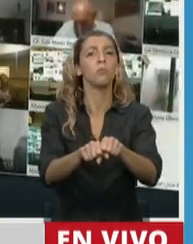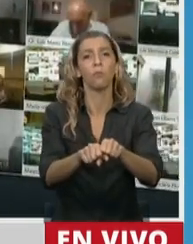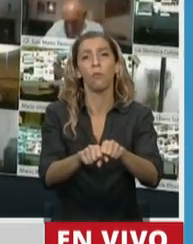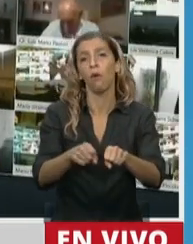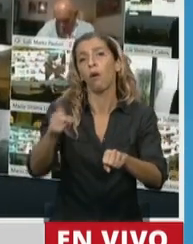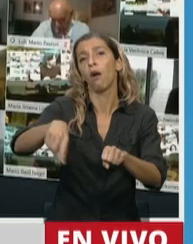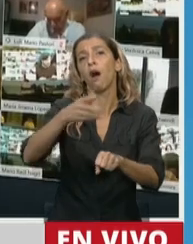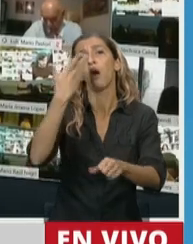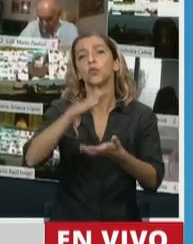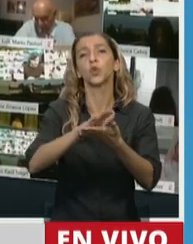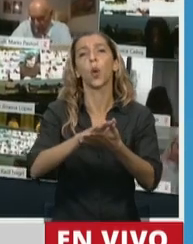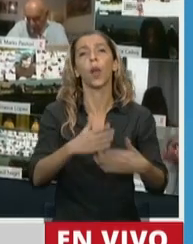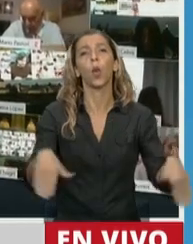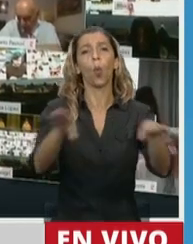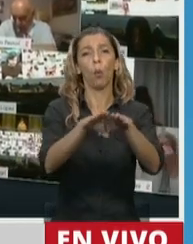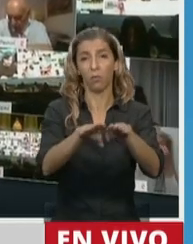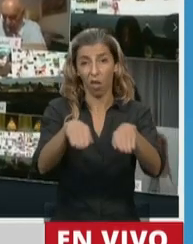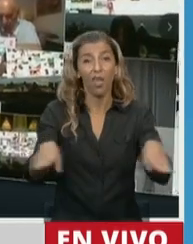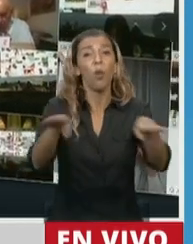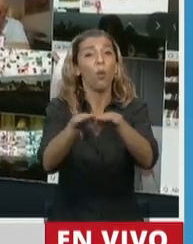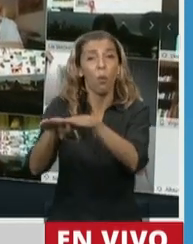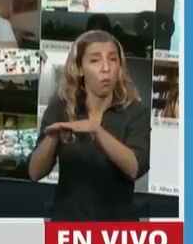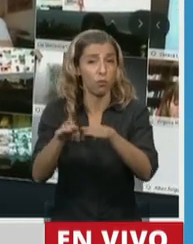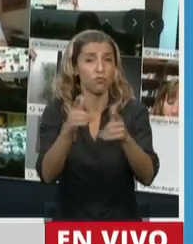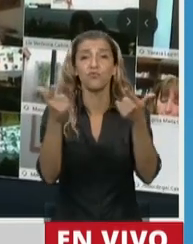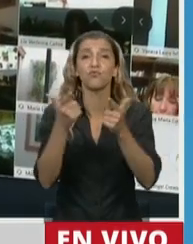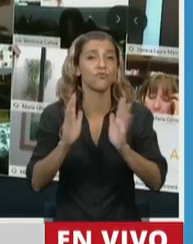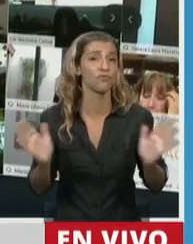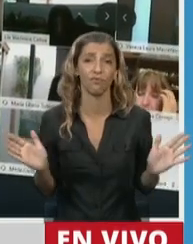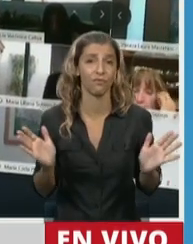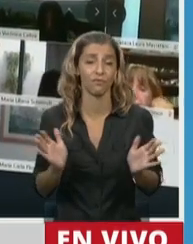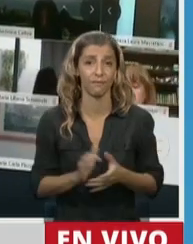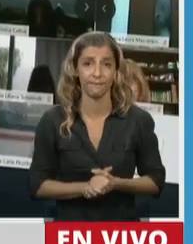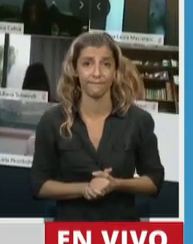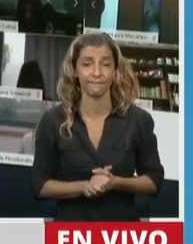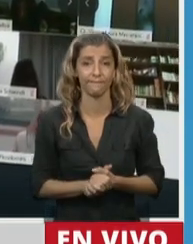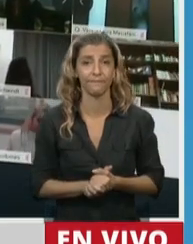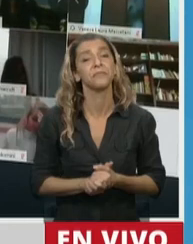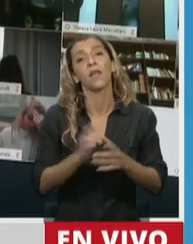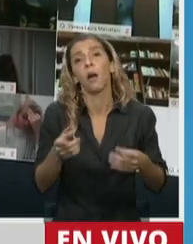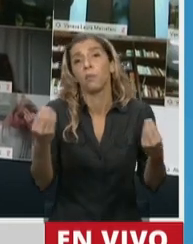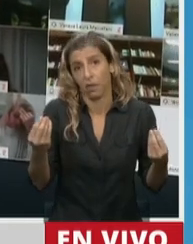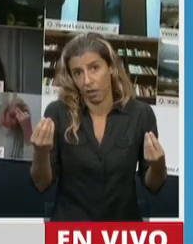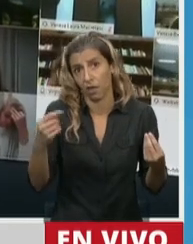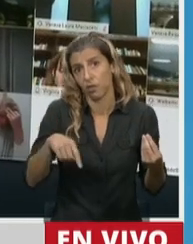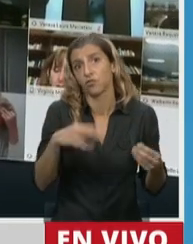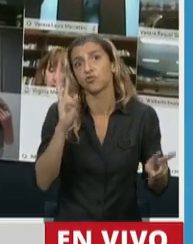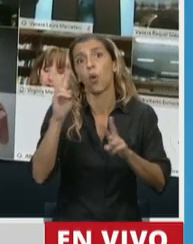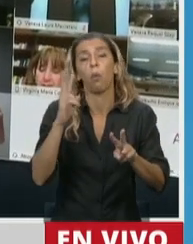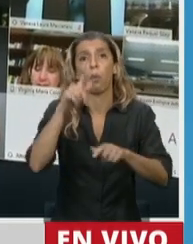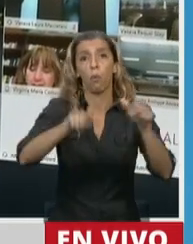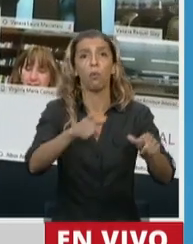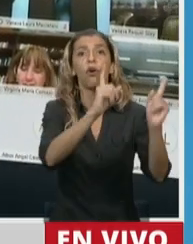También, por supuesto, acá hay un recargo, hay una recarga de las tareas de las y los